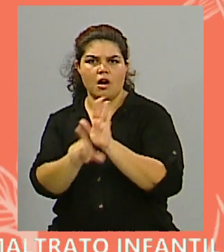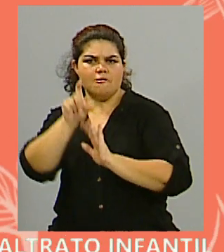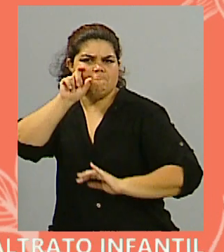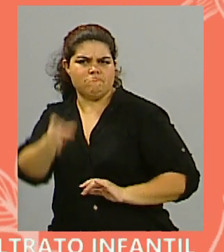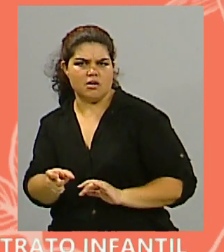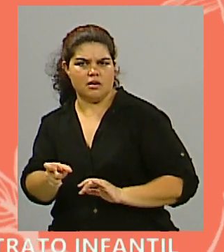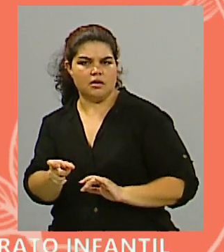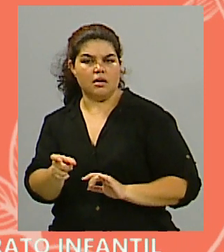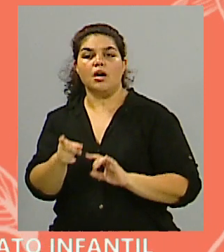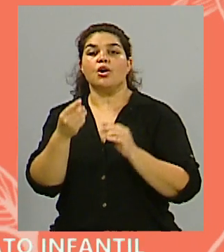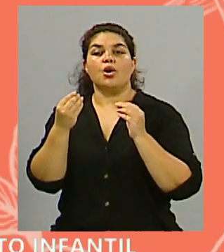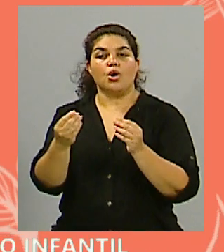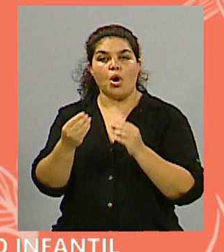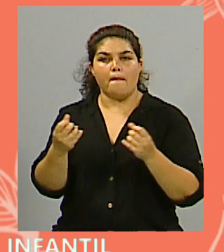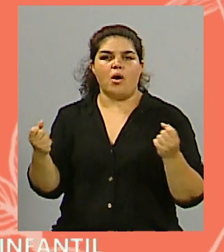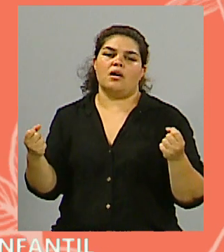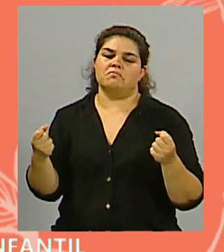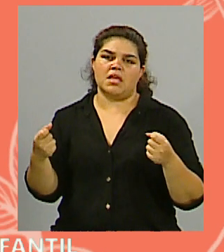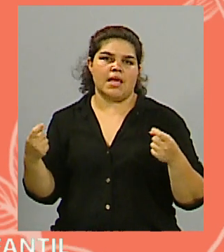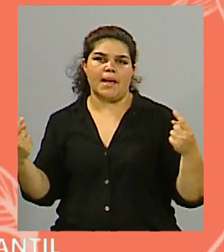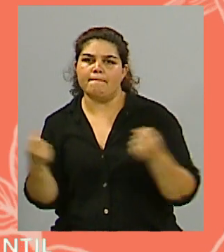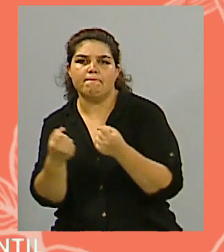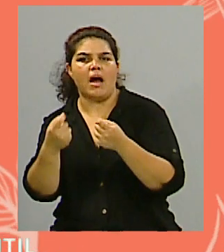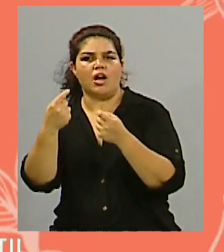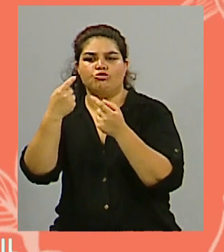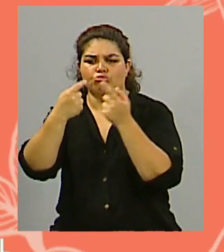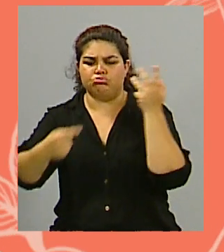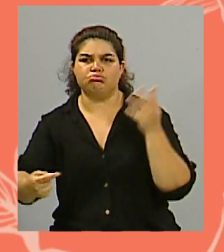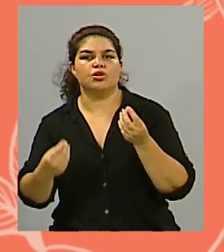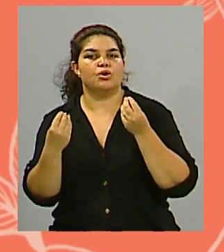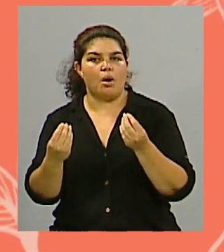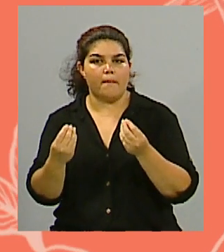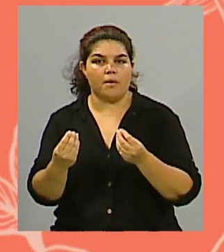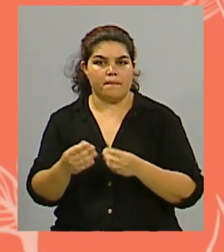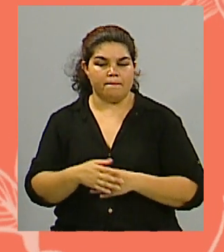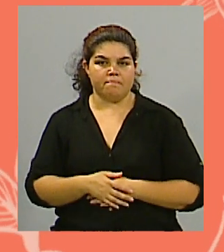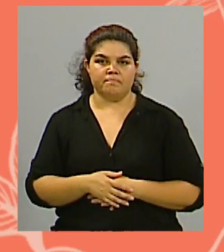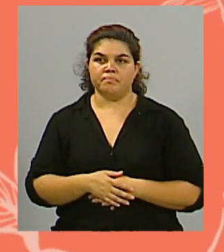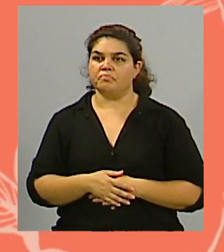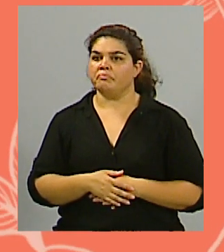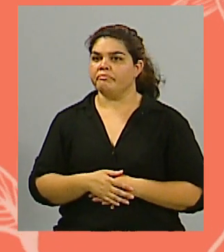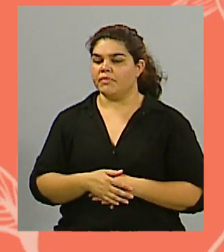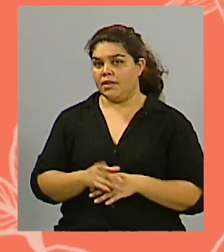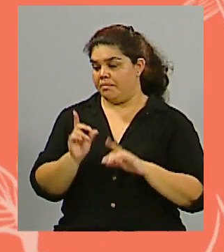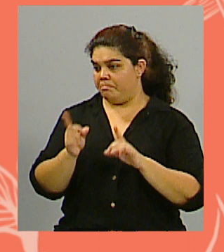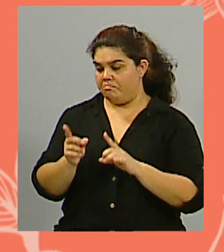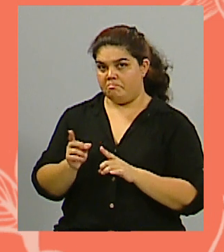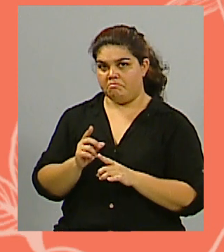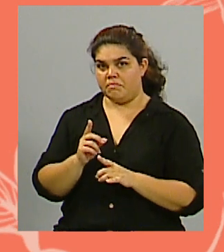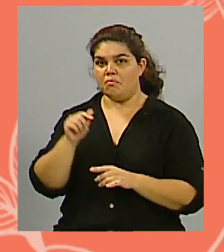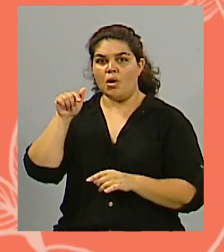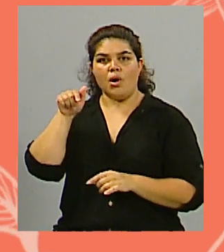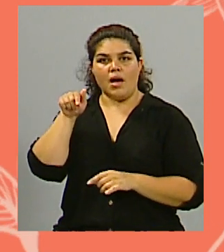impactar y mucho. ¿Cómo lo analizás vos como economista eso? Bueno, me parece que hay una discusión sobre si esto